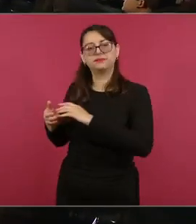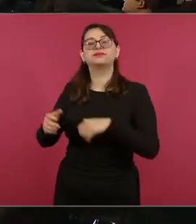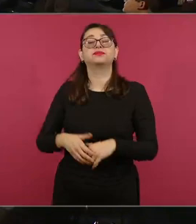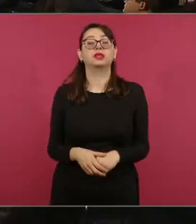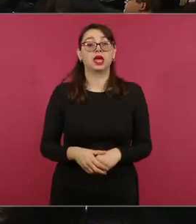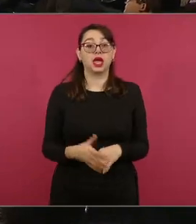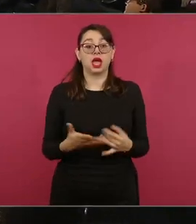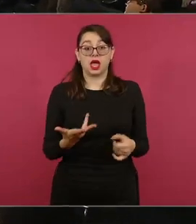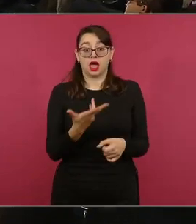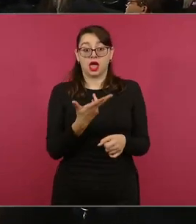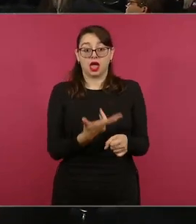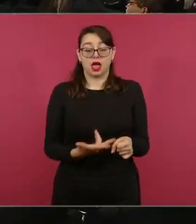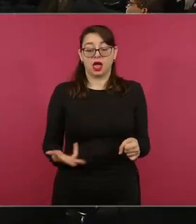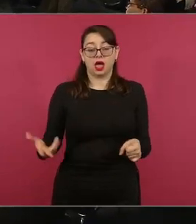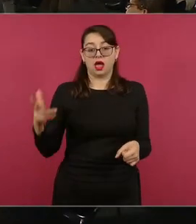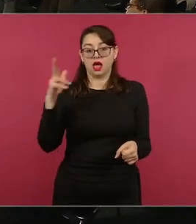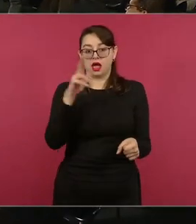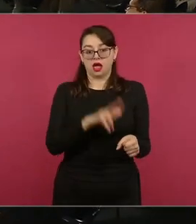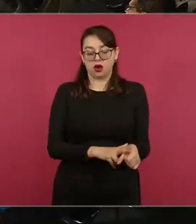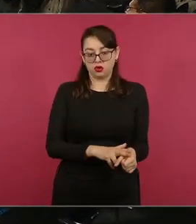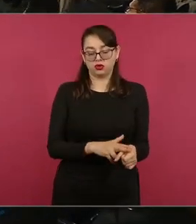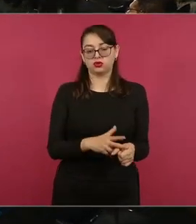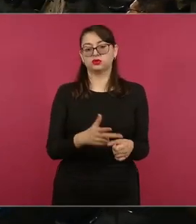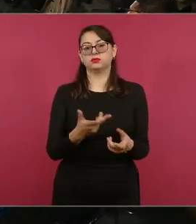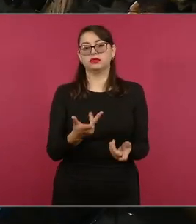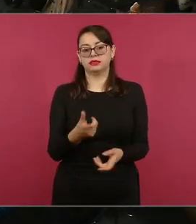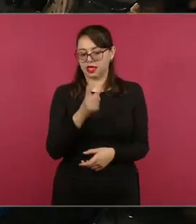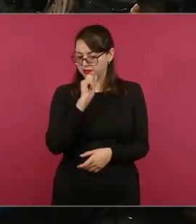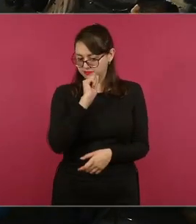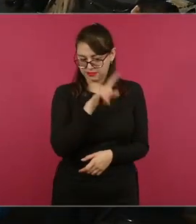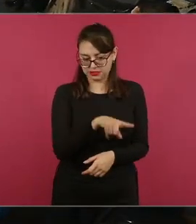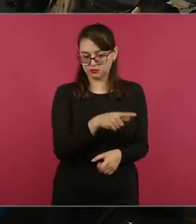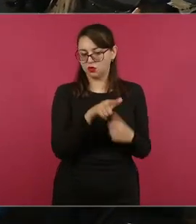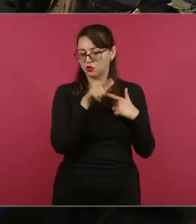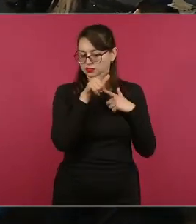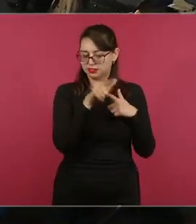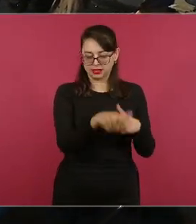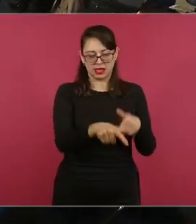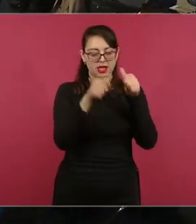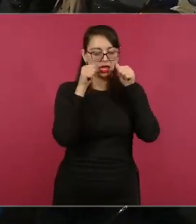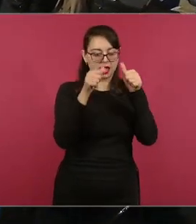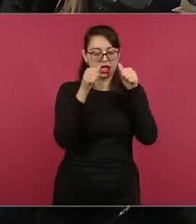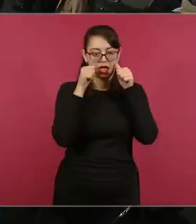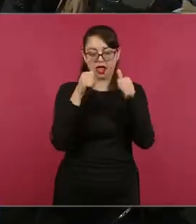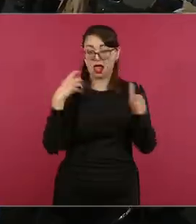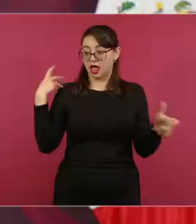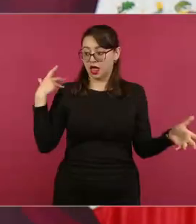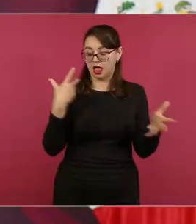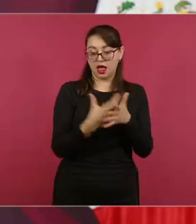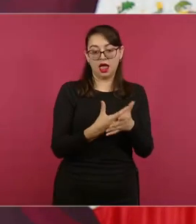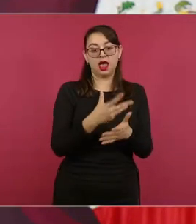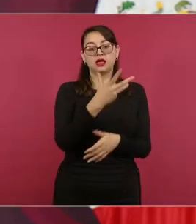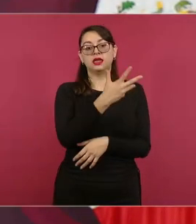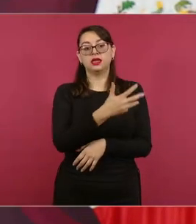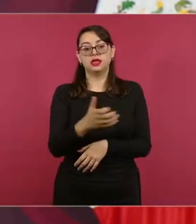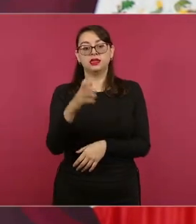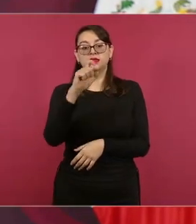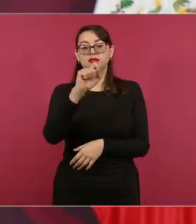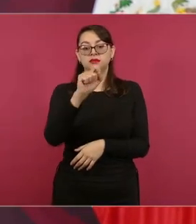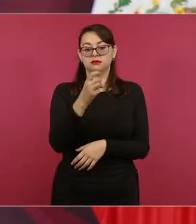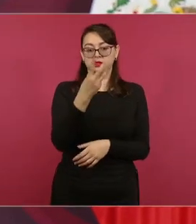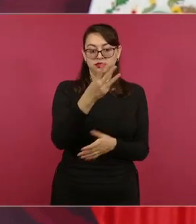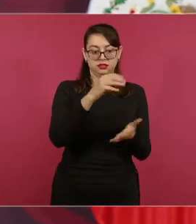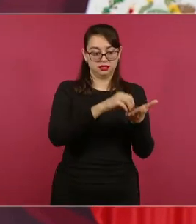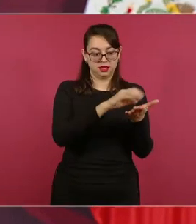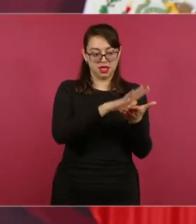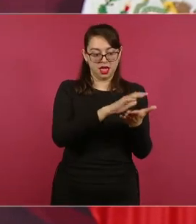aquí a la sociedad civil. A la fecha llevamos 523 consultas y ya se dieron, el día de ayer hubo una